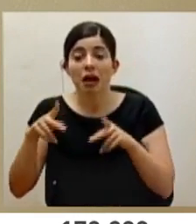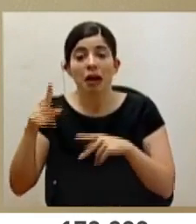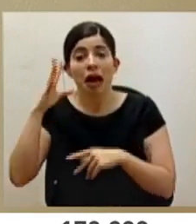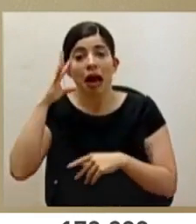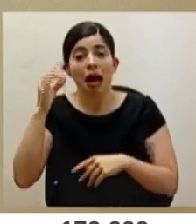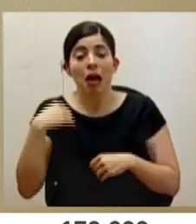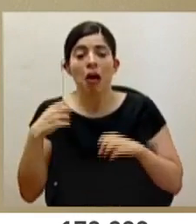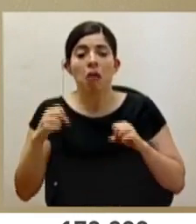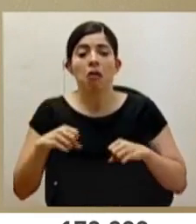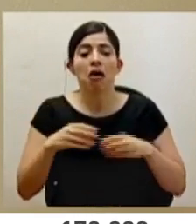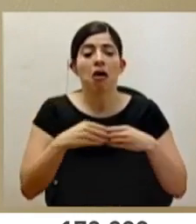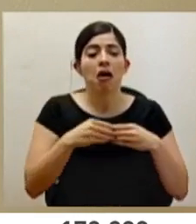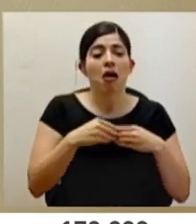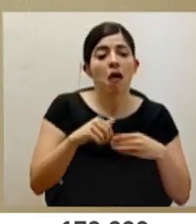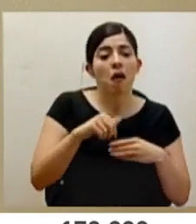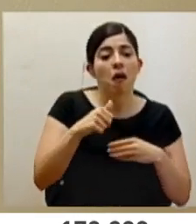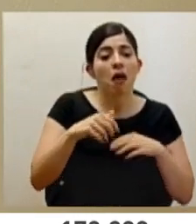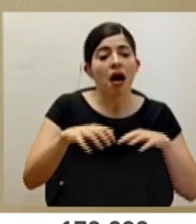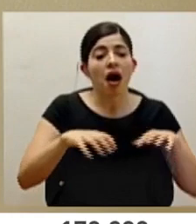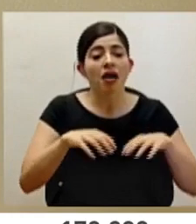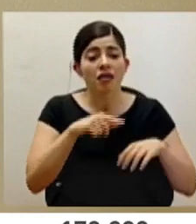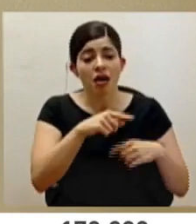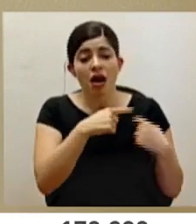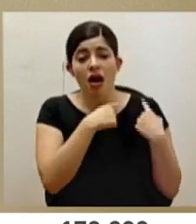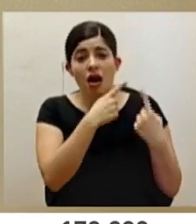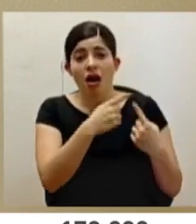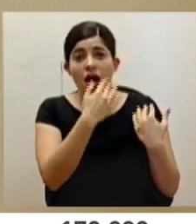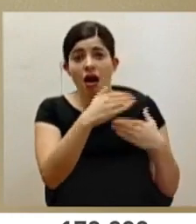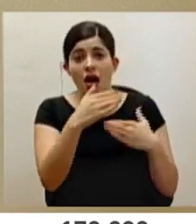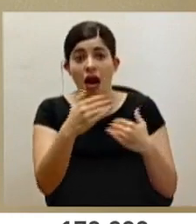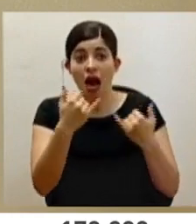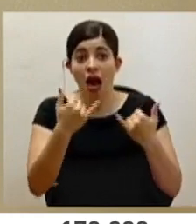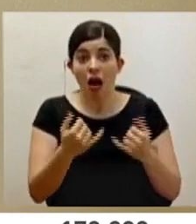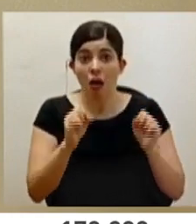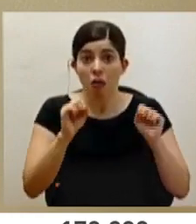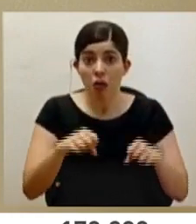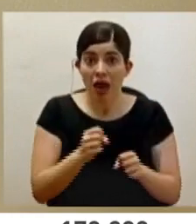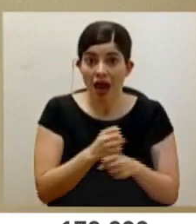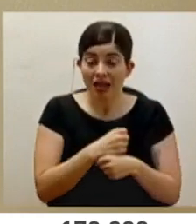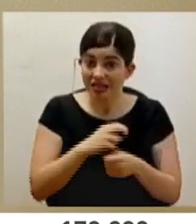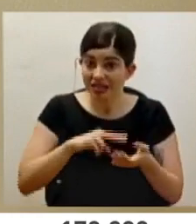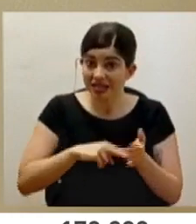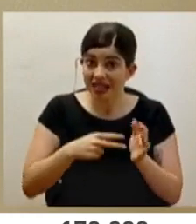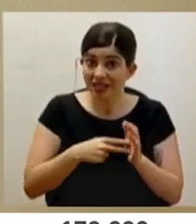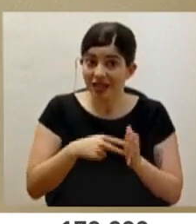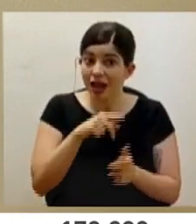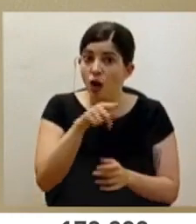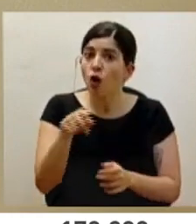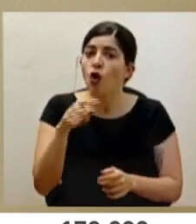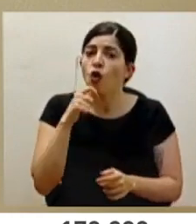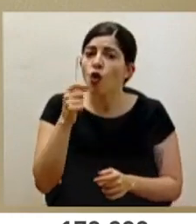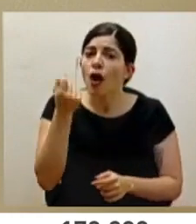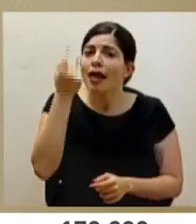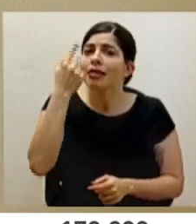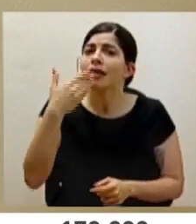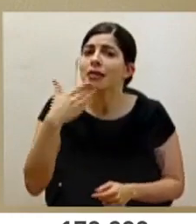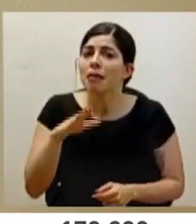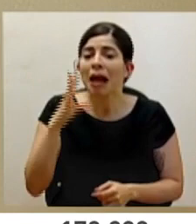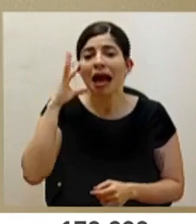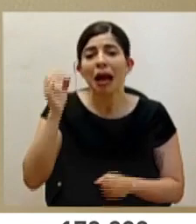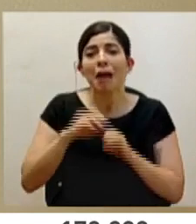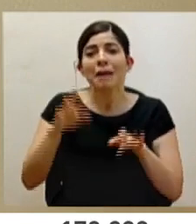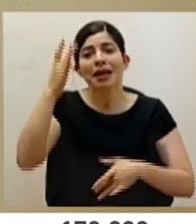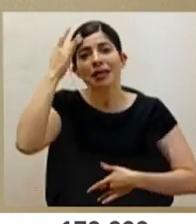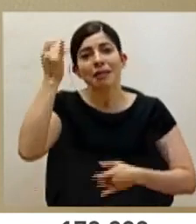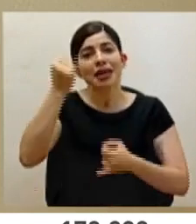para que algunas actividades que han tenido mayor restricción puedan hacerlo. No se debe malinterpretar con que la pandemia ya se acabó.